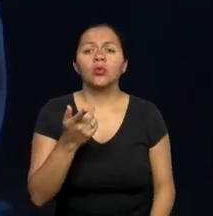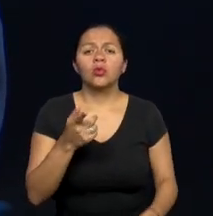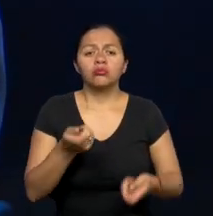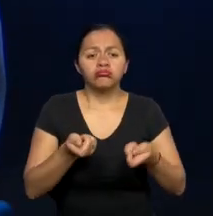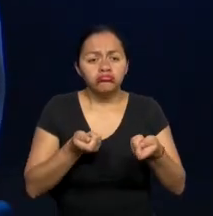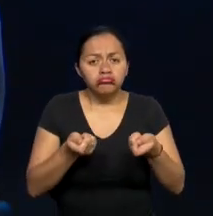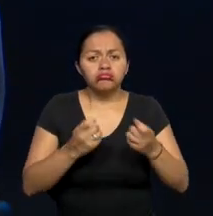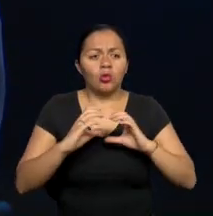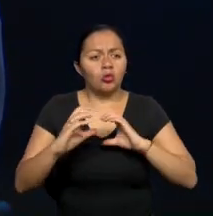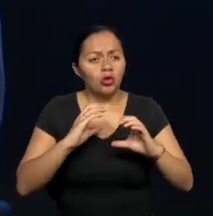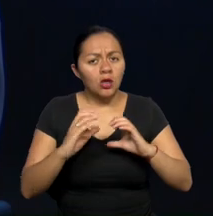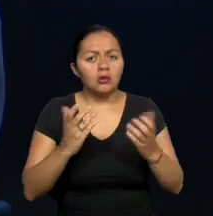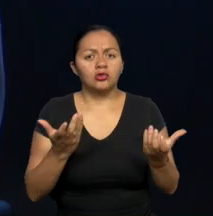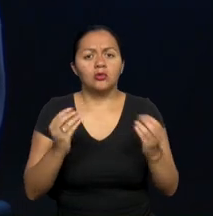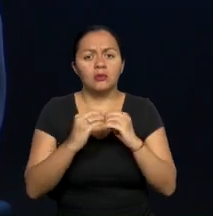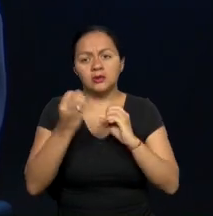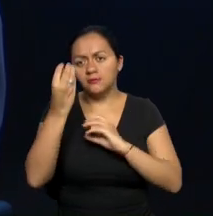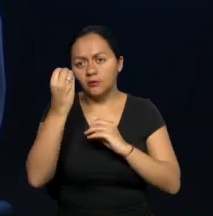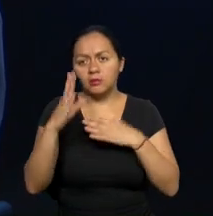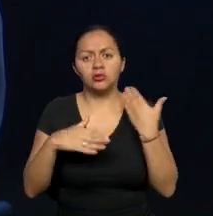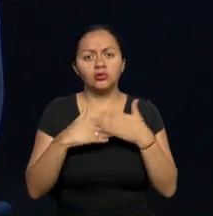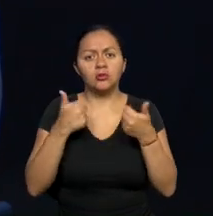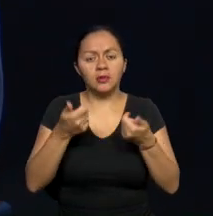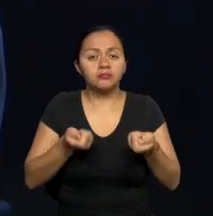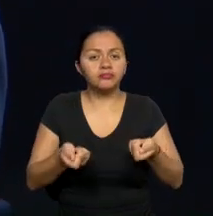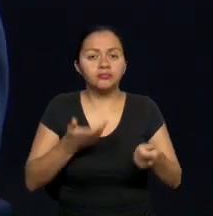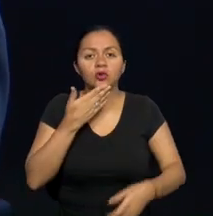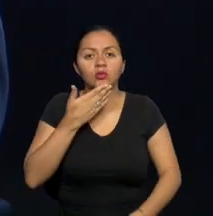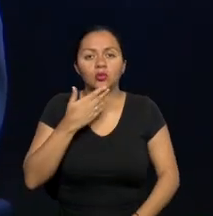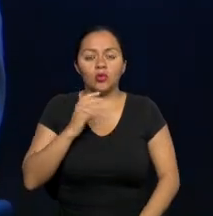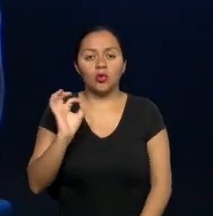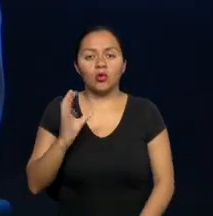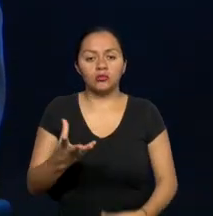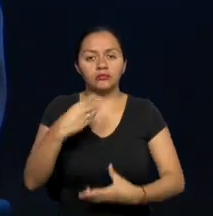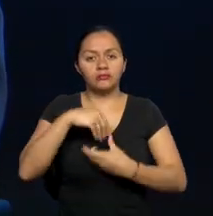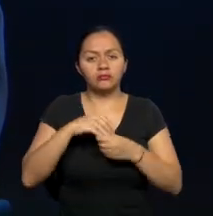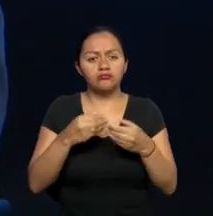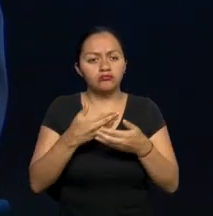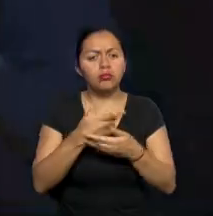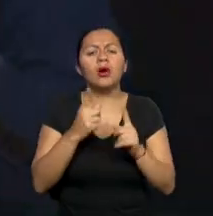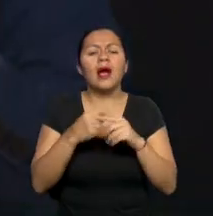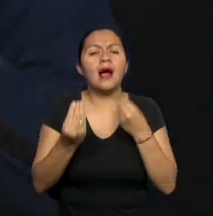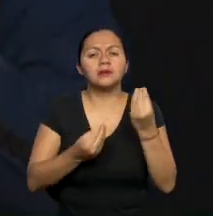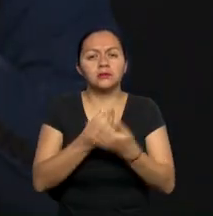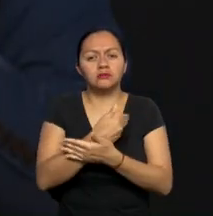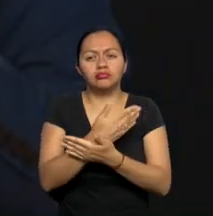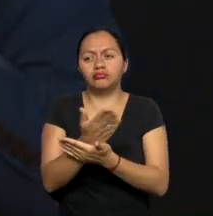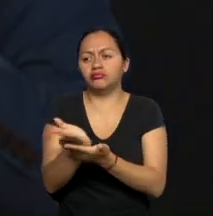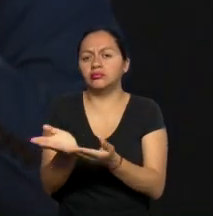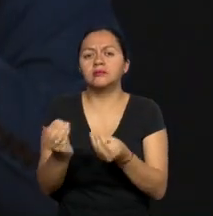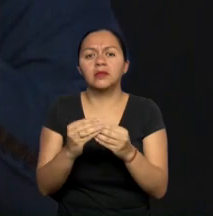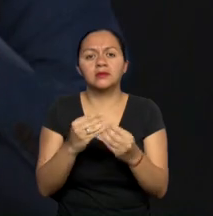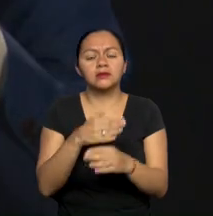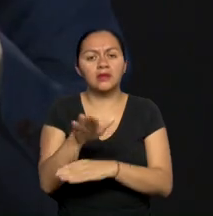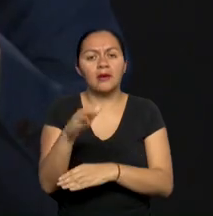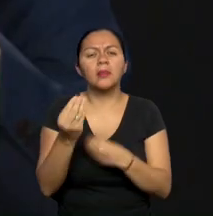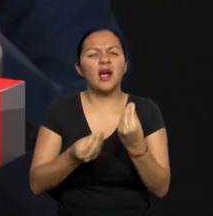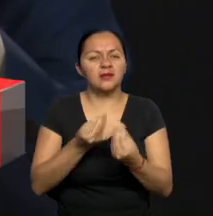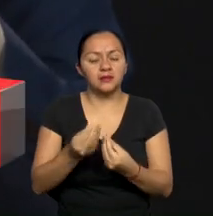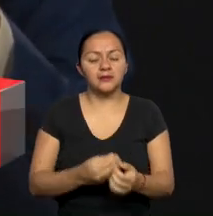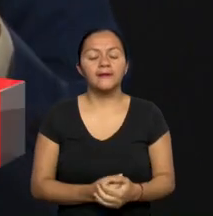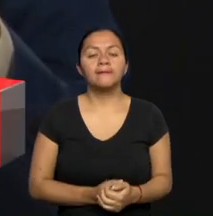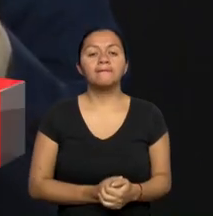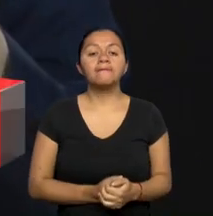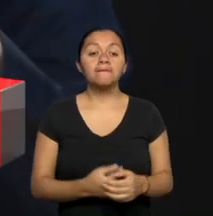manejo de la comunicación, de la información, o sus competencias son muy amplias. Nosotros nos hemos preocupado, no solo